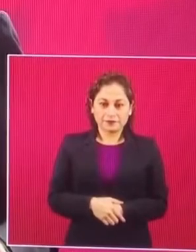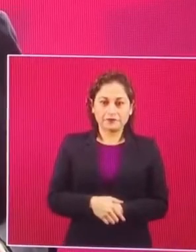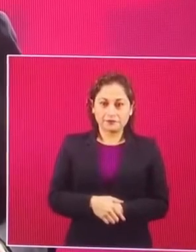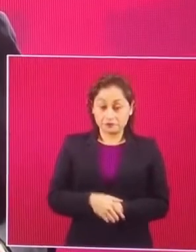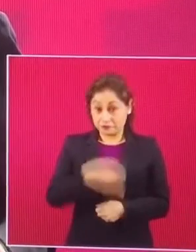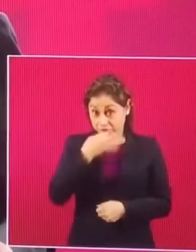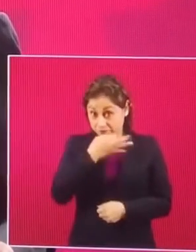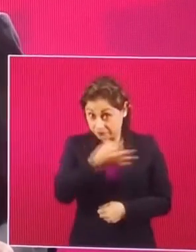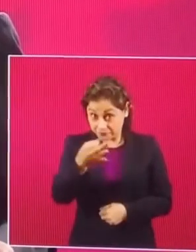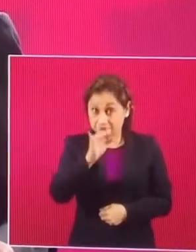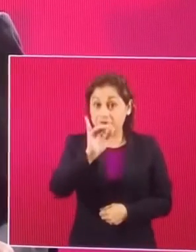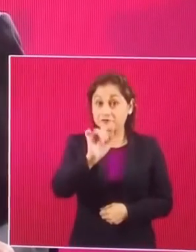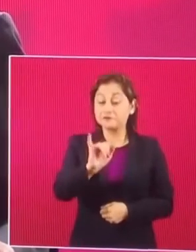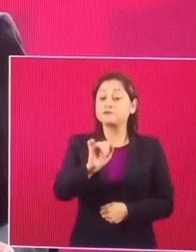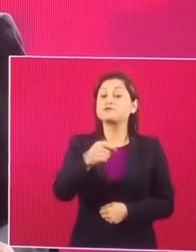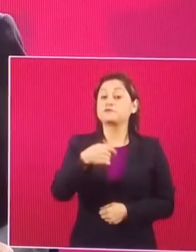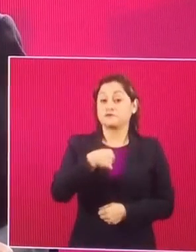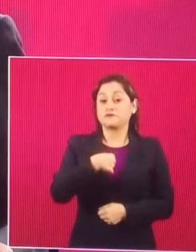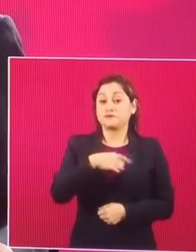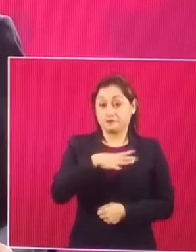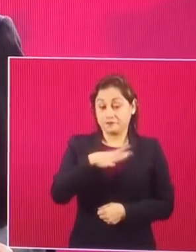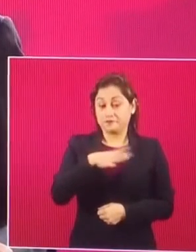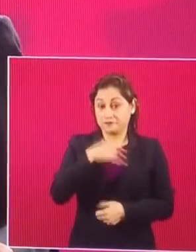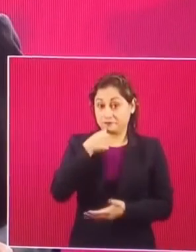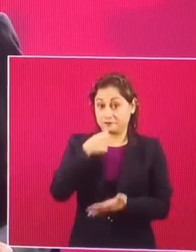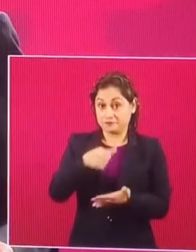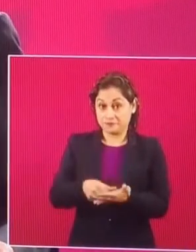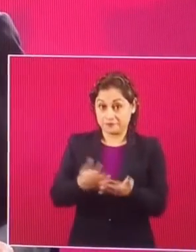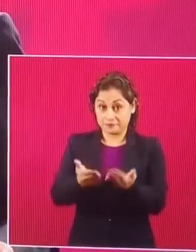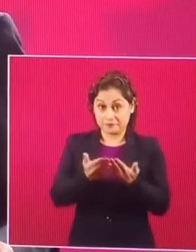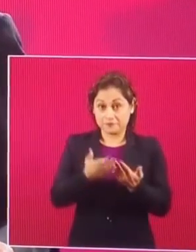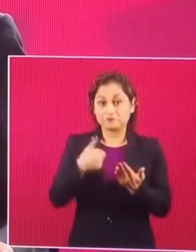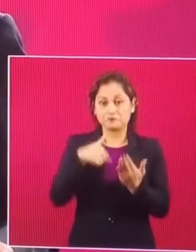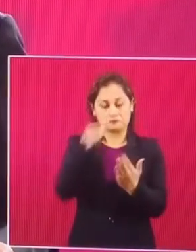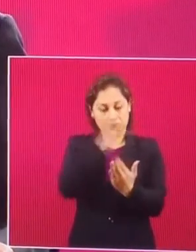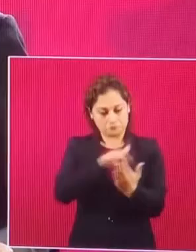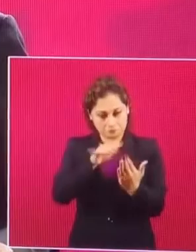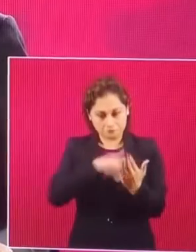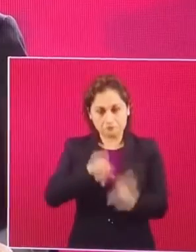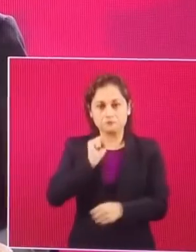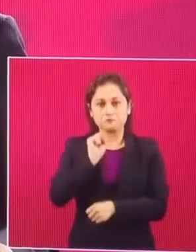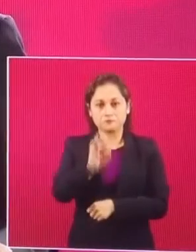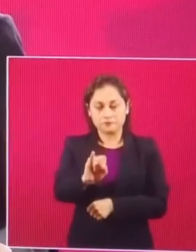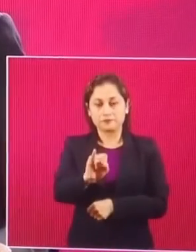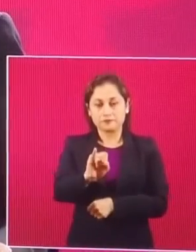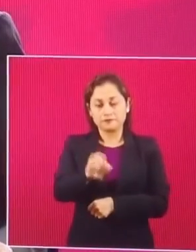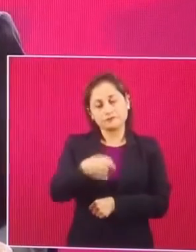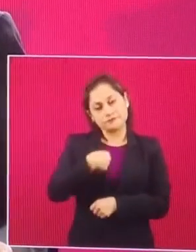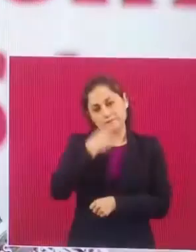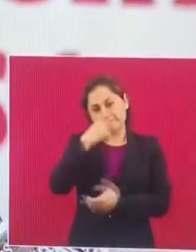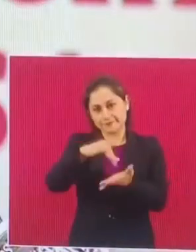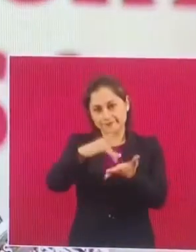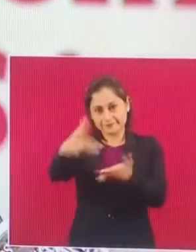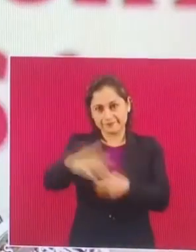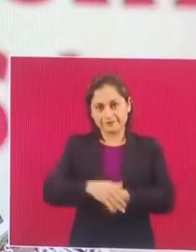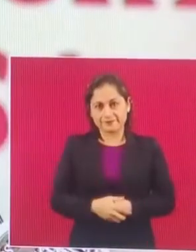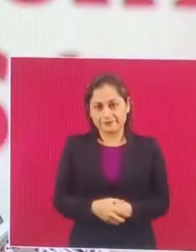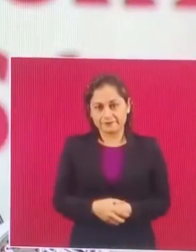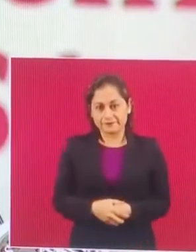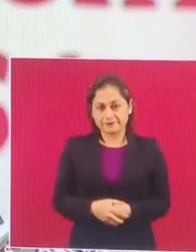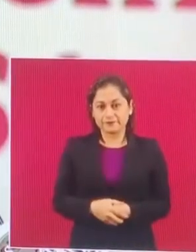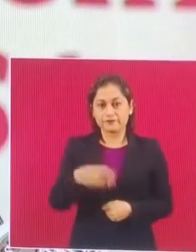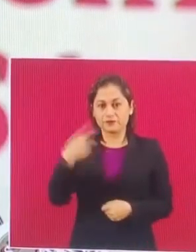leí y que le agradezco por sus